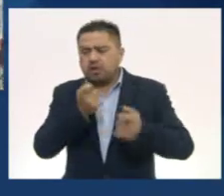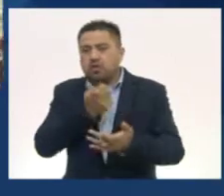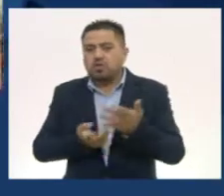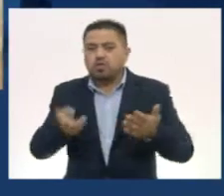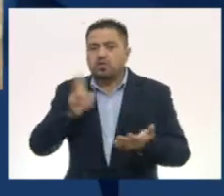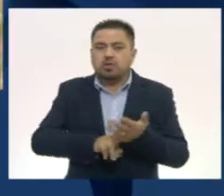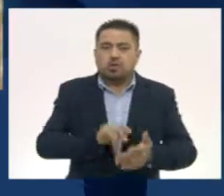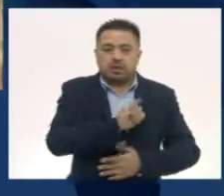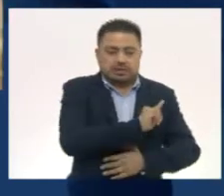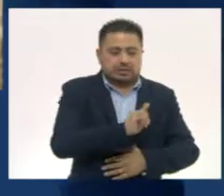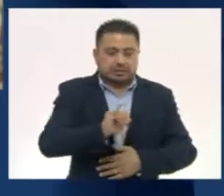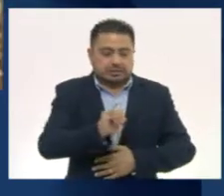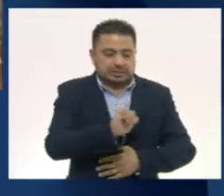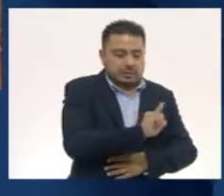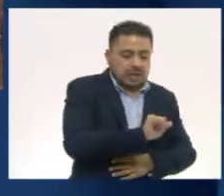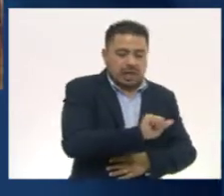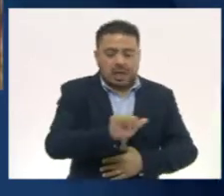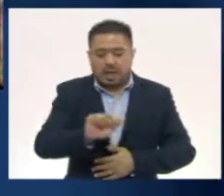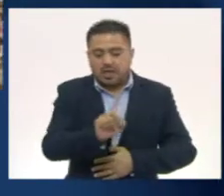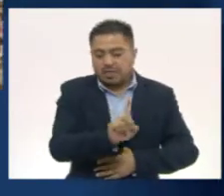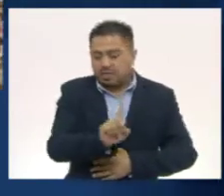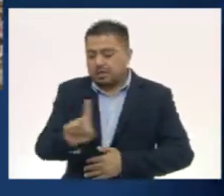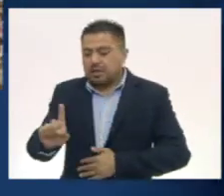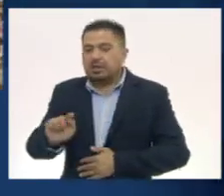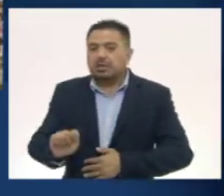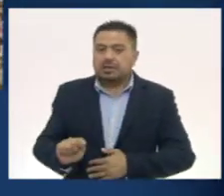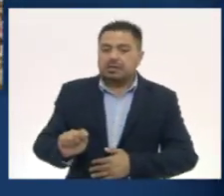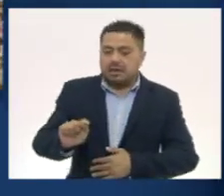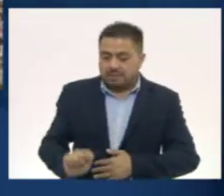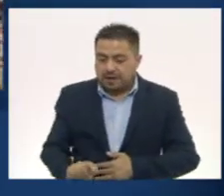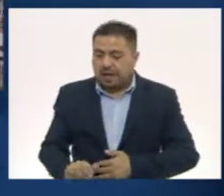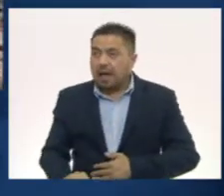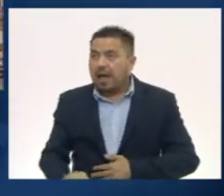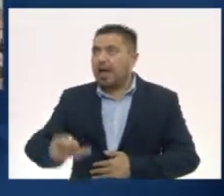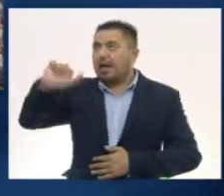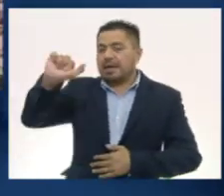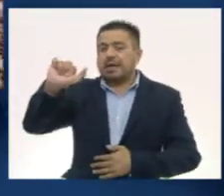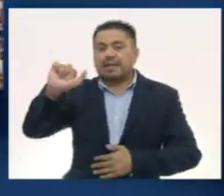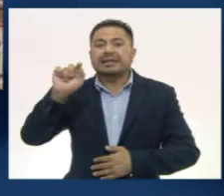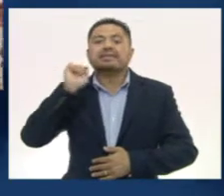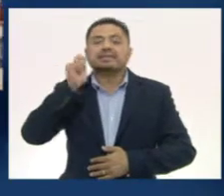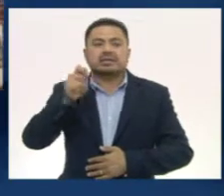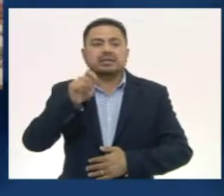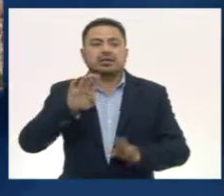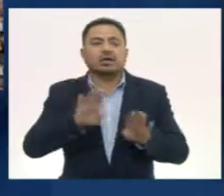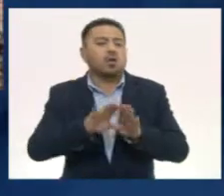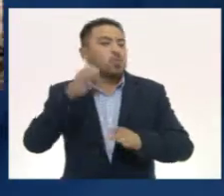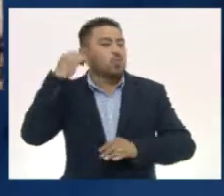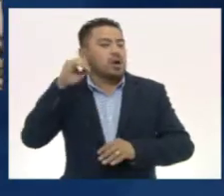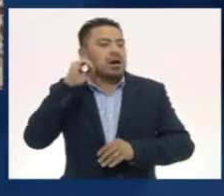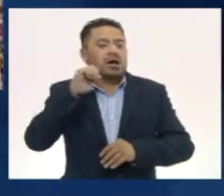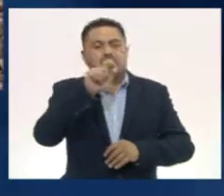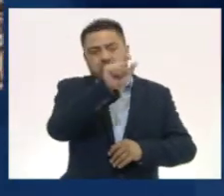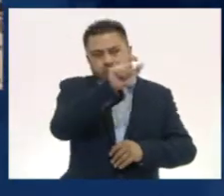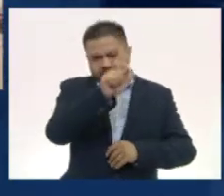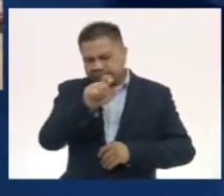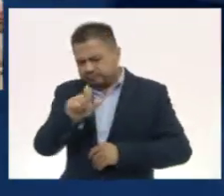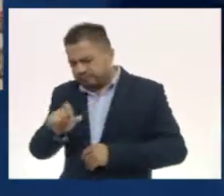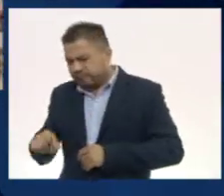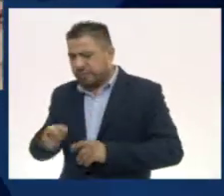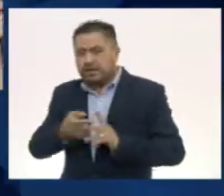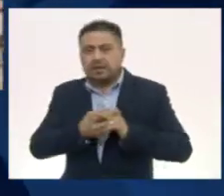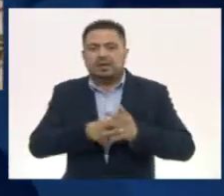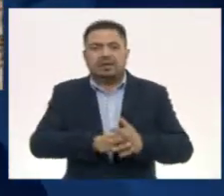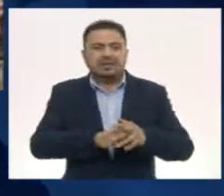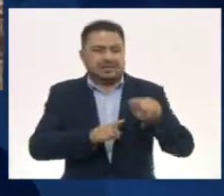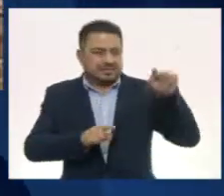izquierda a derecha y de arriba a abajo. Los códices de Oaxaca se leían en forma de zig-zag inverso, es decir, iniciando en